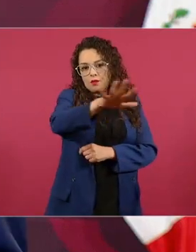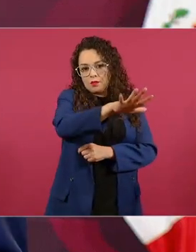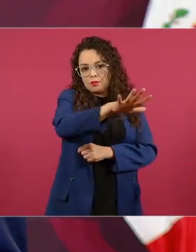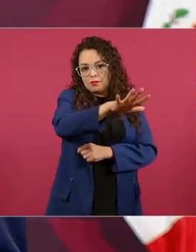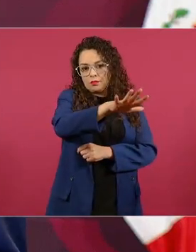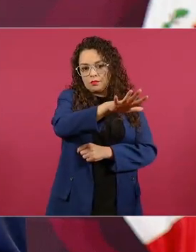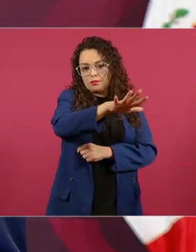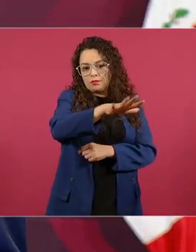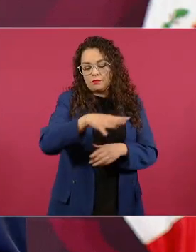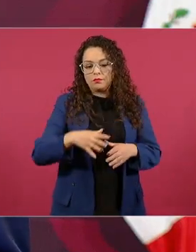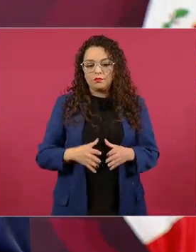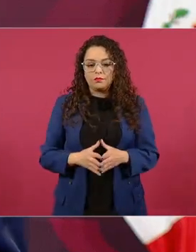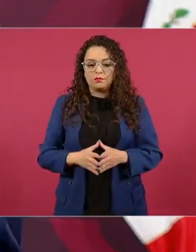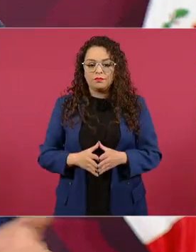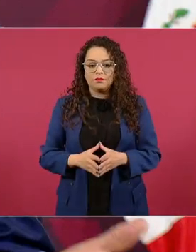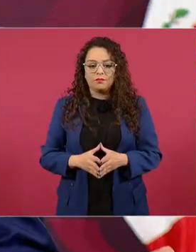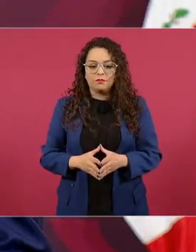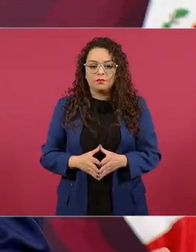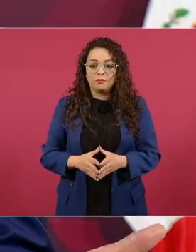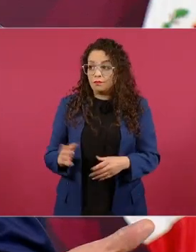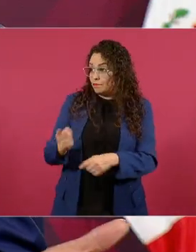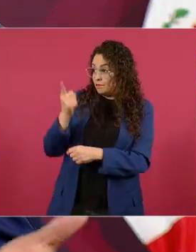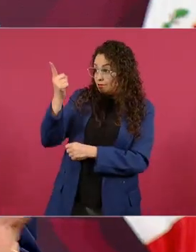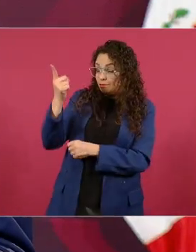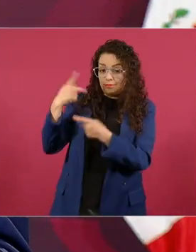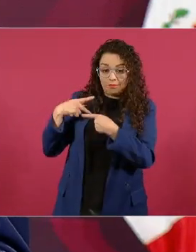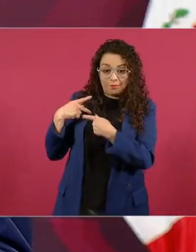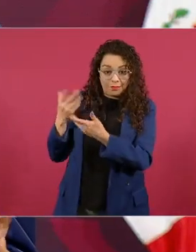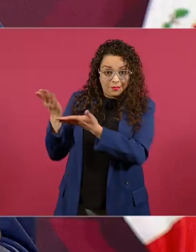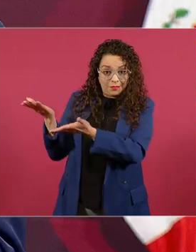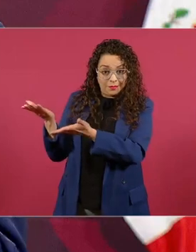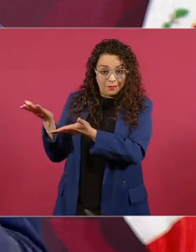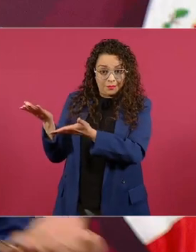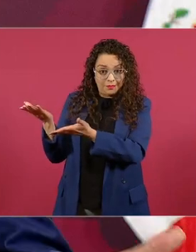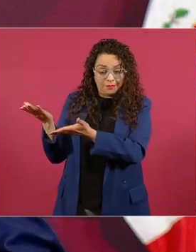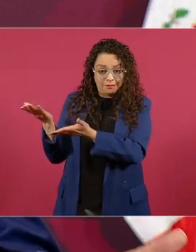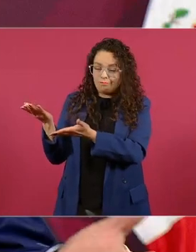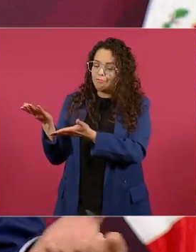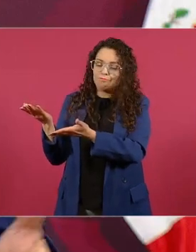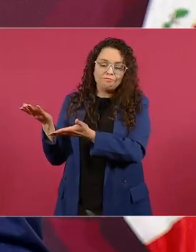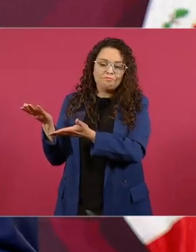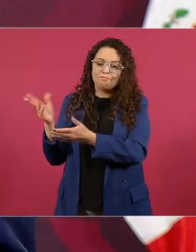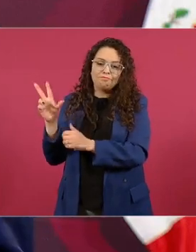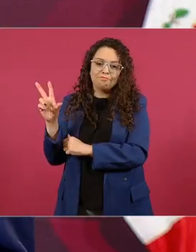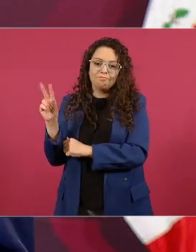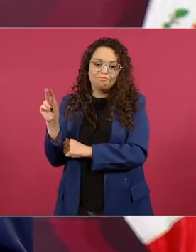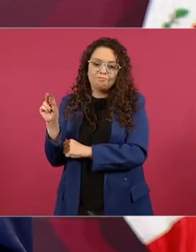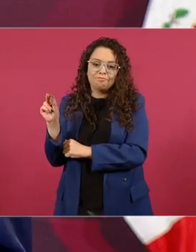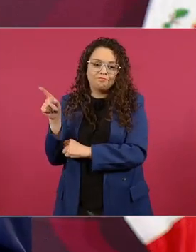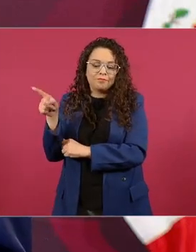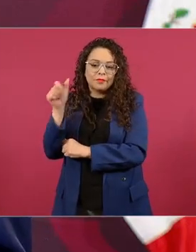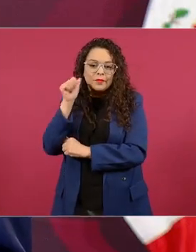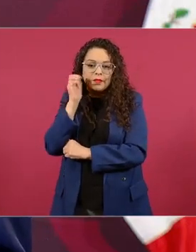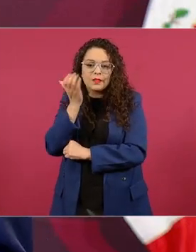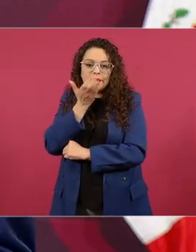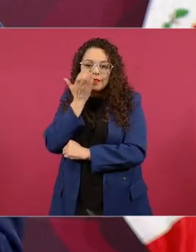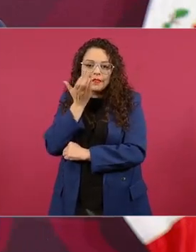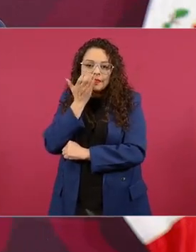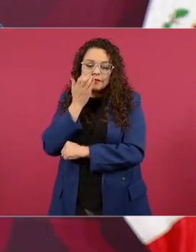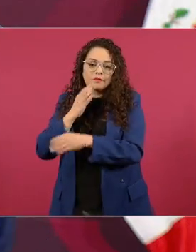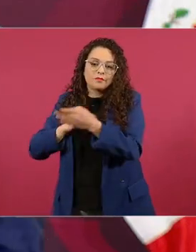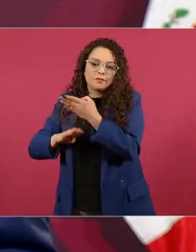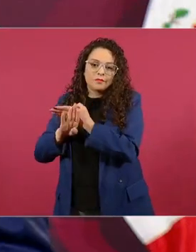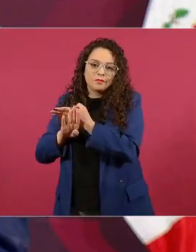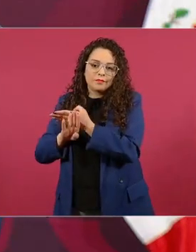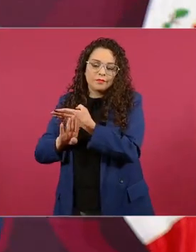sea no hablando sinceramente los de